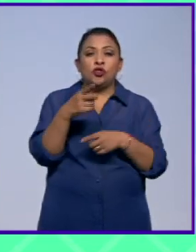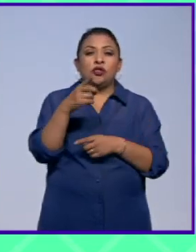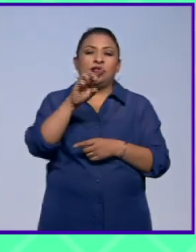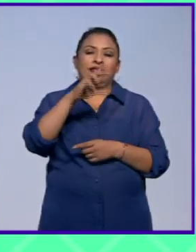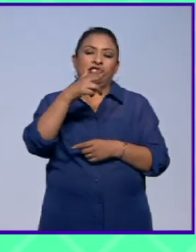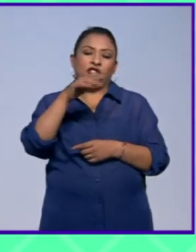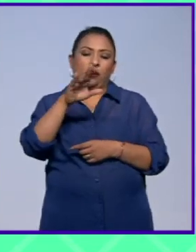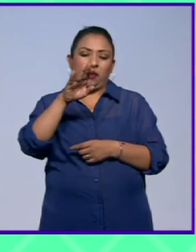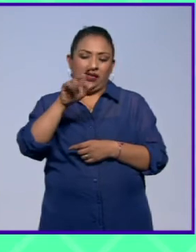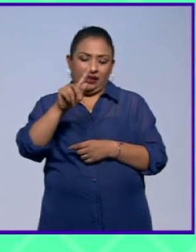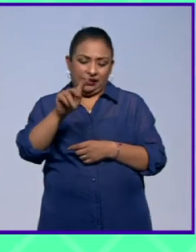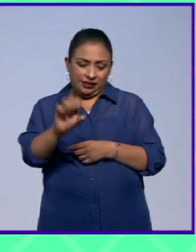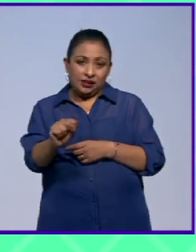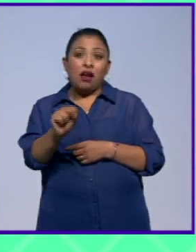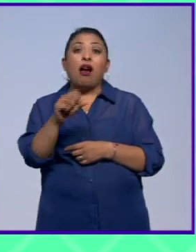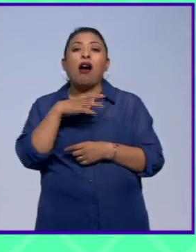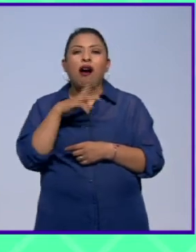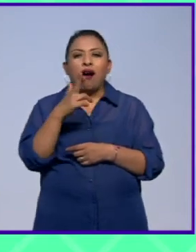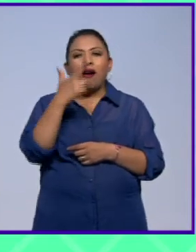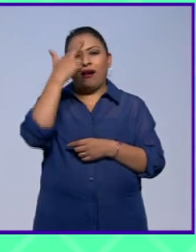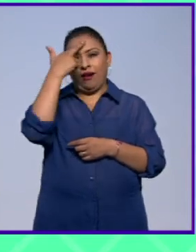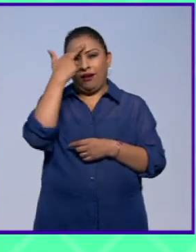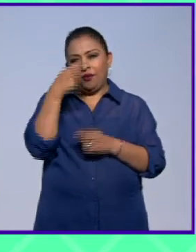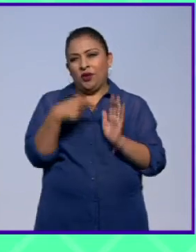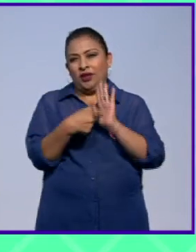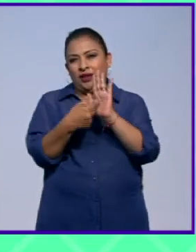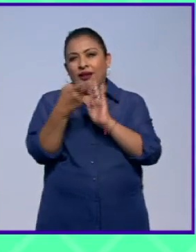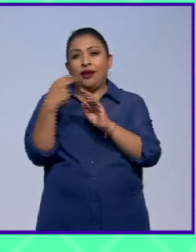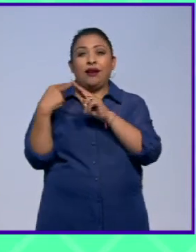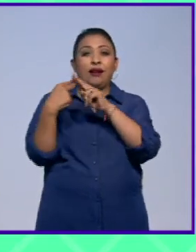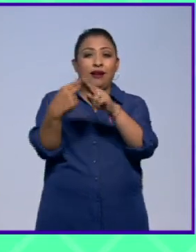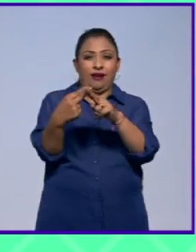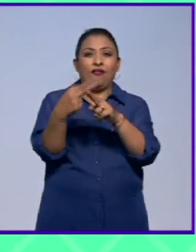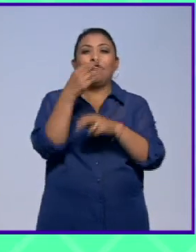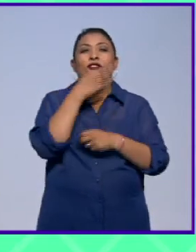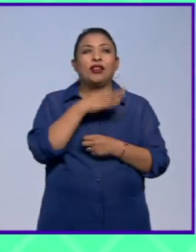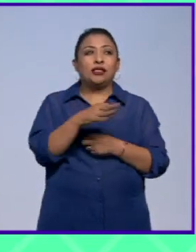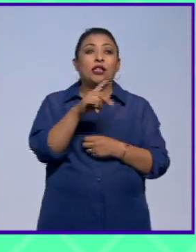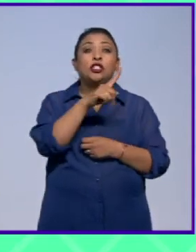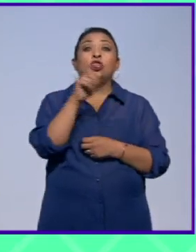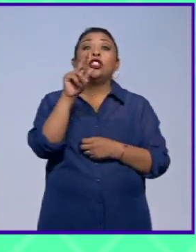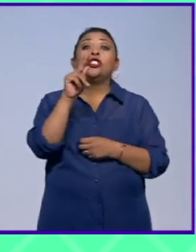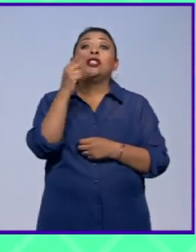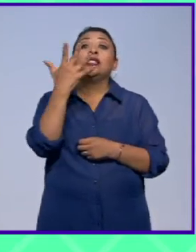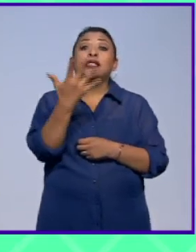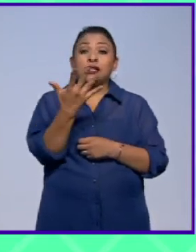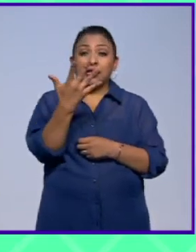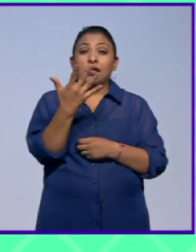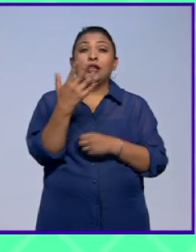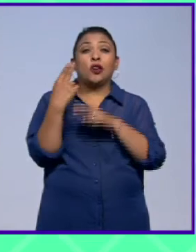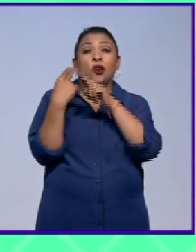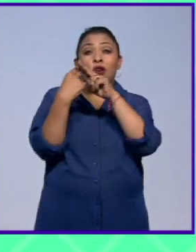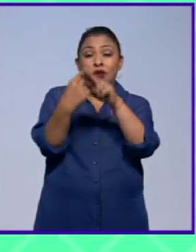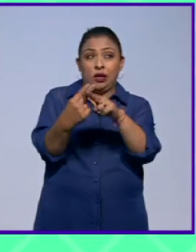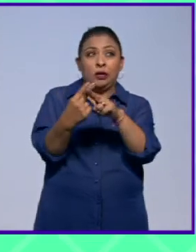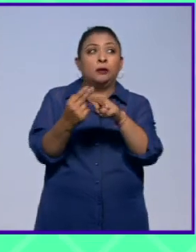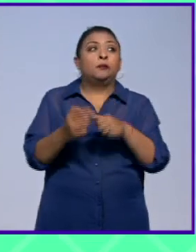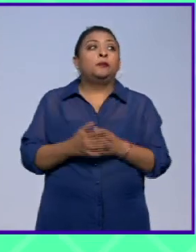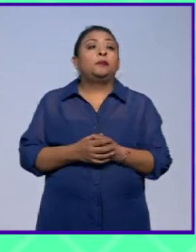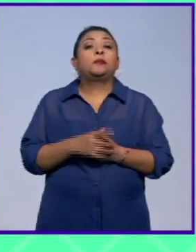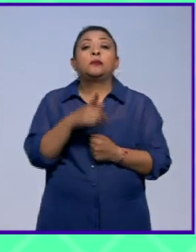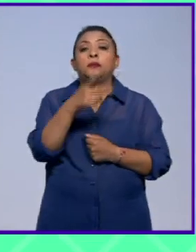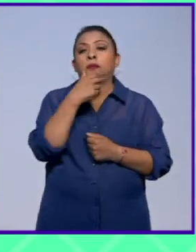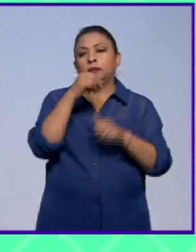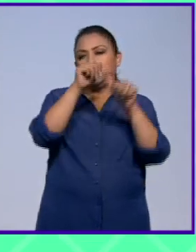Baptiste lo recordamos en este aniversario 185 185 aniversario este